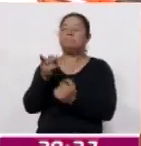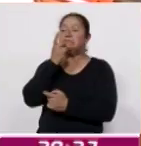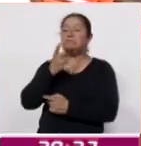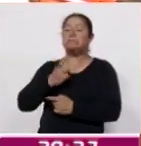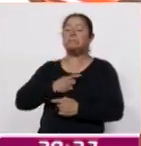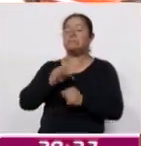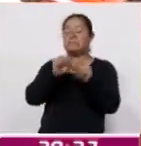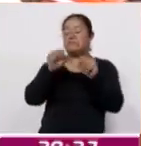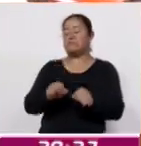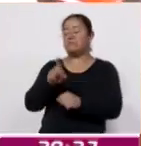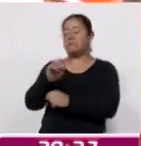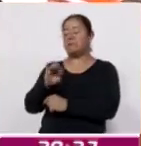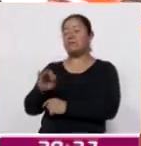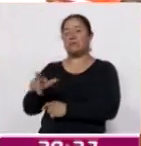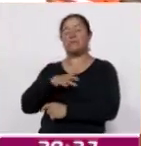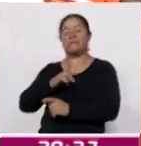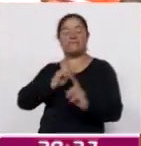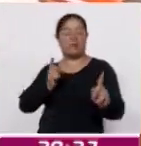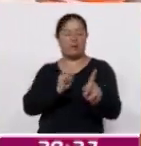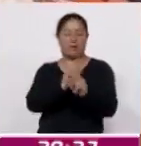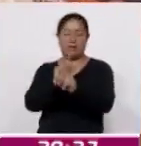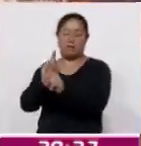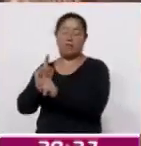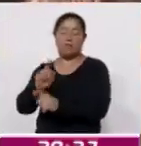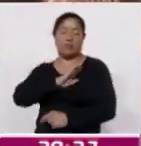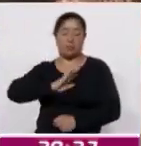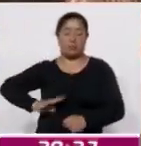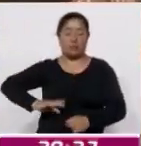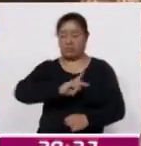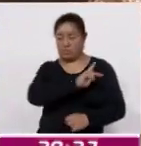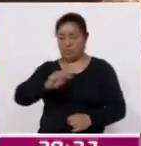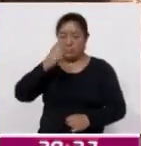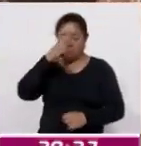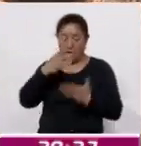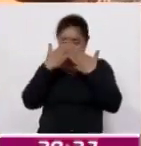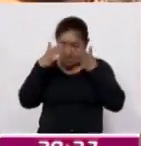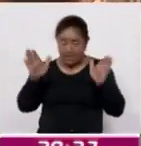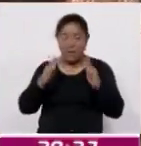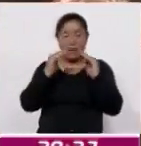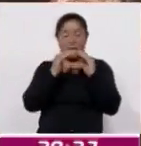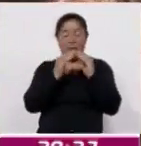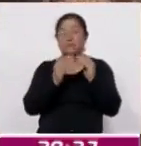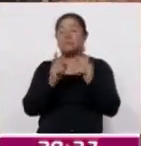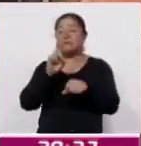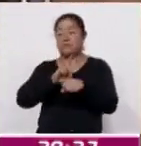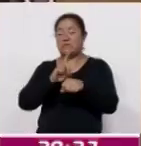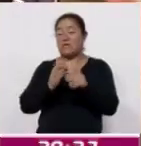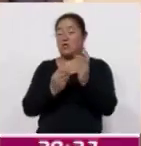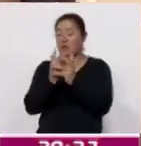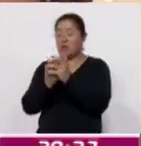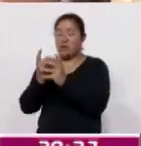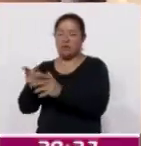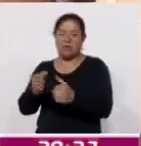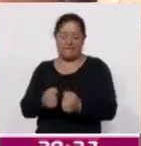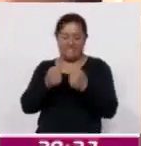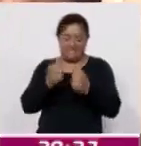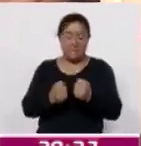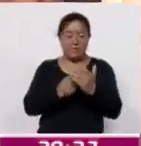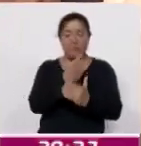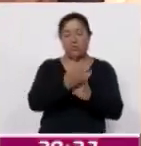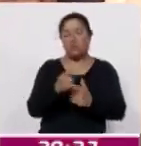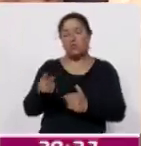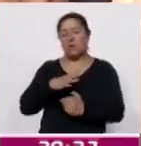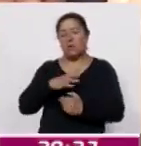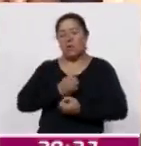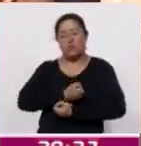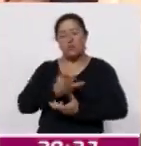Sistema Estatal DIF mantendrá acercamiento con los municipios para abrir nuevas casas de día y consolidar estos proyectos, donde se les brinda a